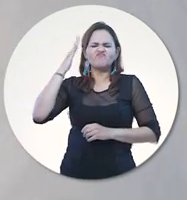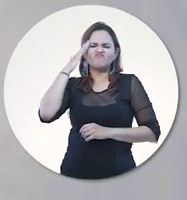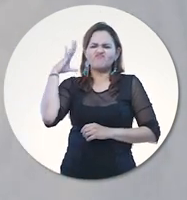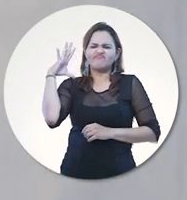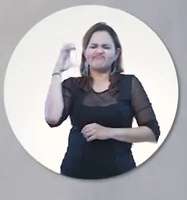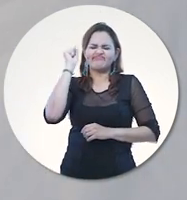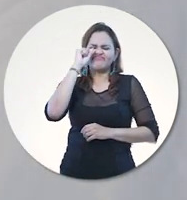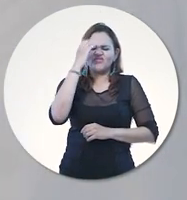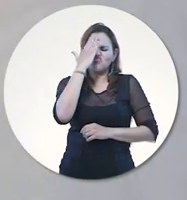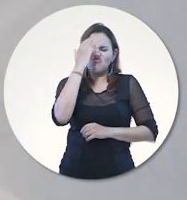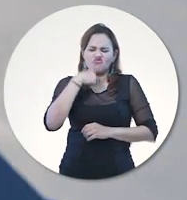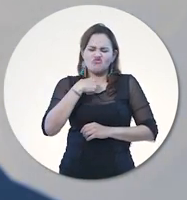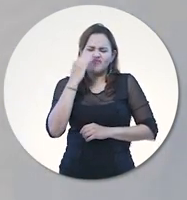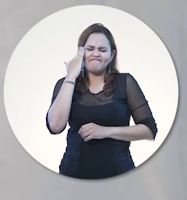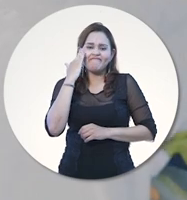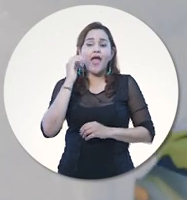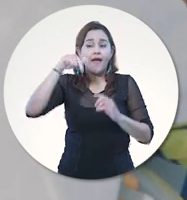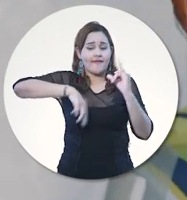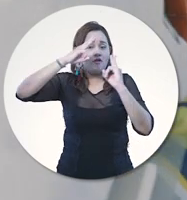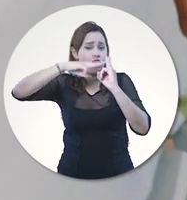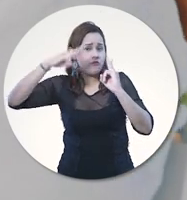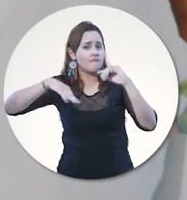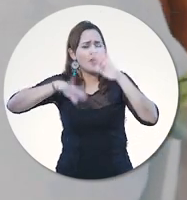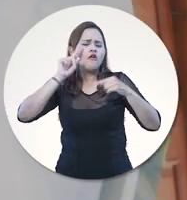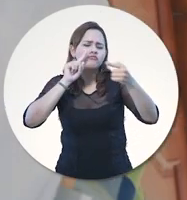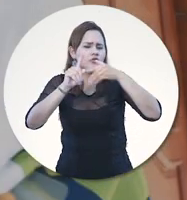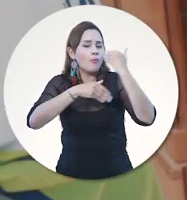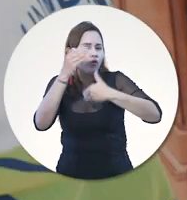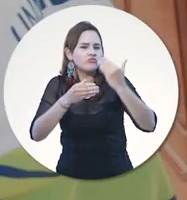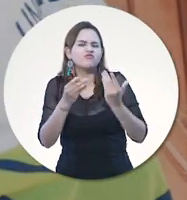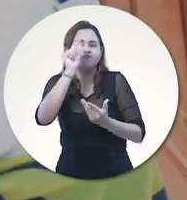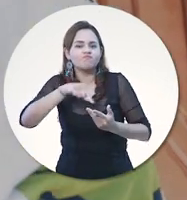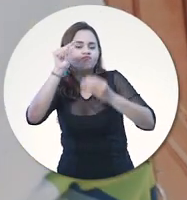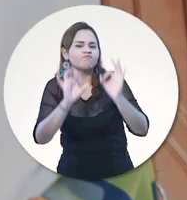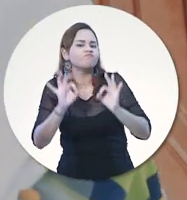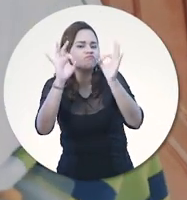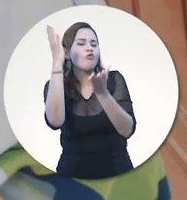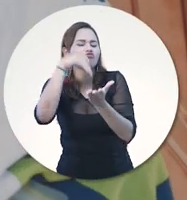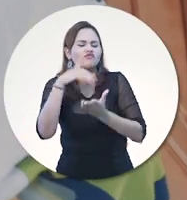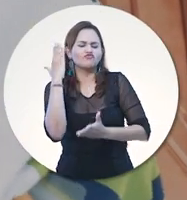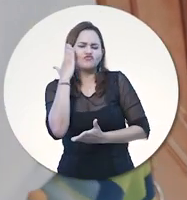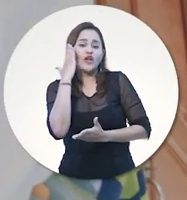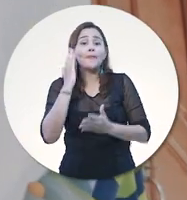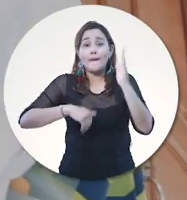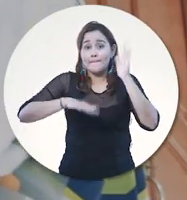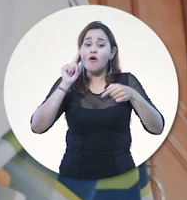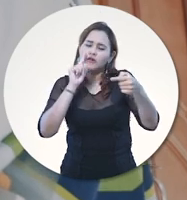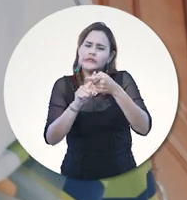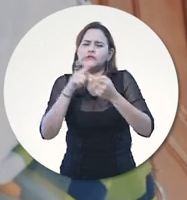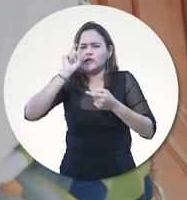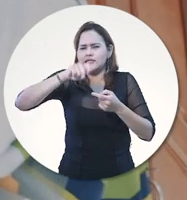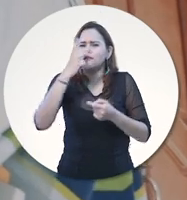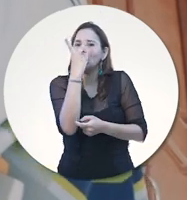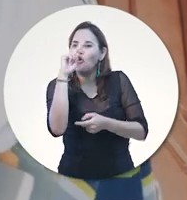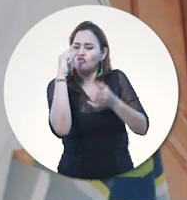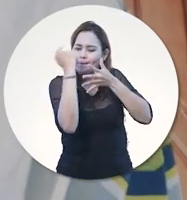Sí, sí, sí. Entiendo que la Universidad del Magdalena está en el proceso de renovación de la acreditación institucional. Y